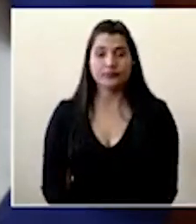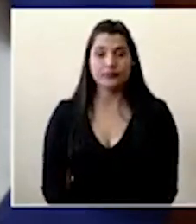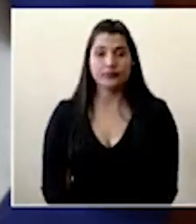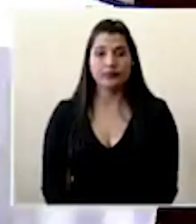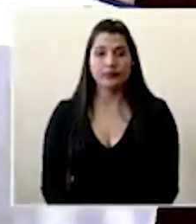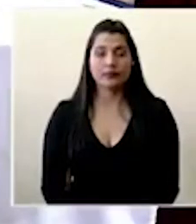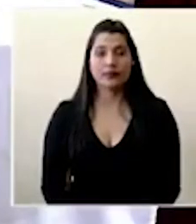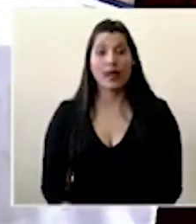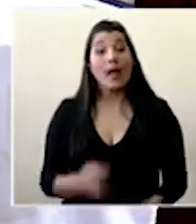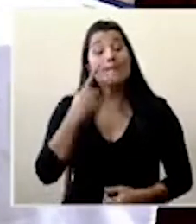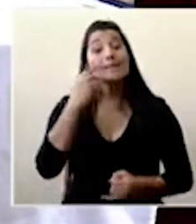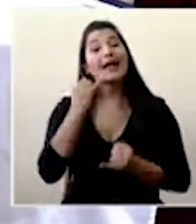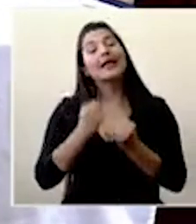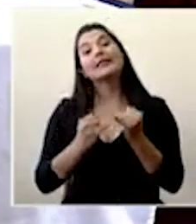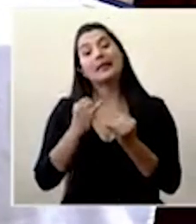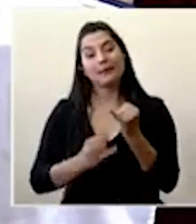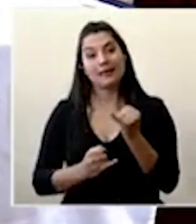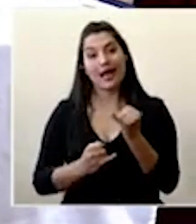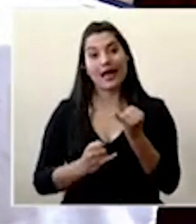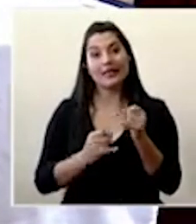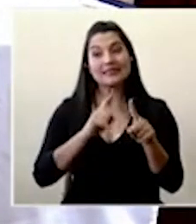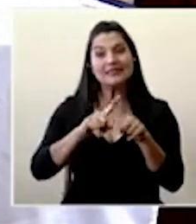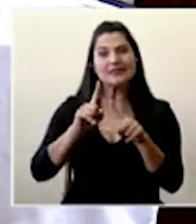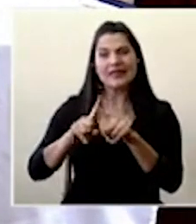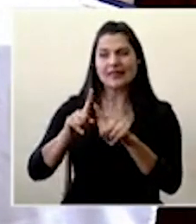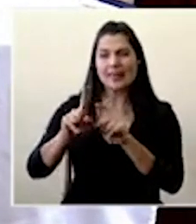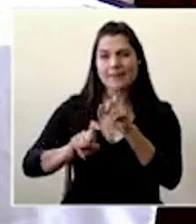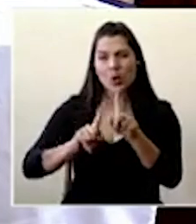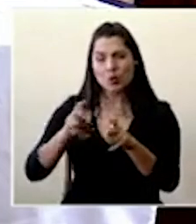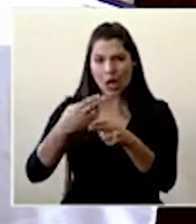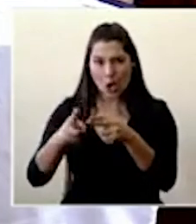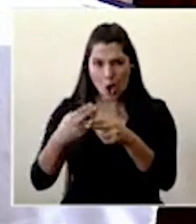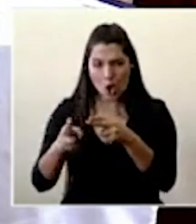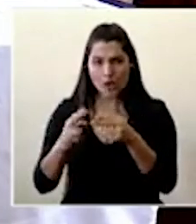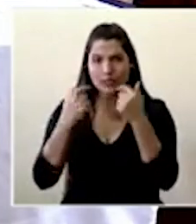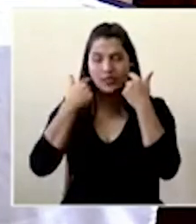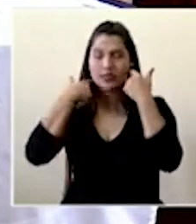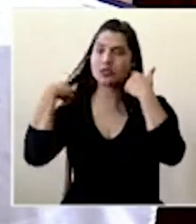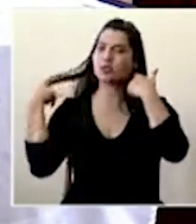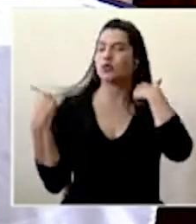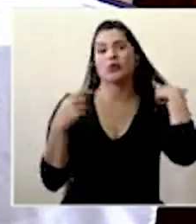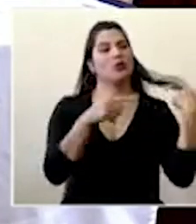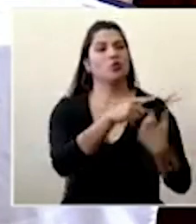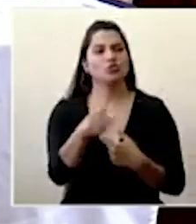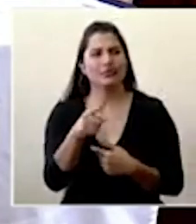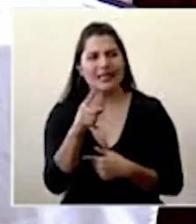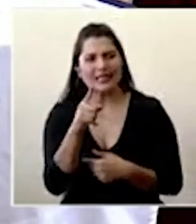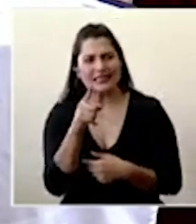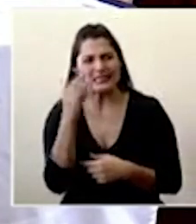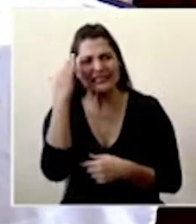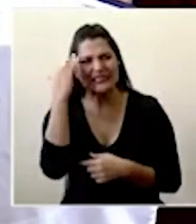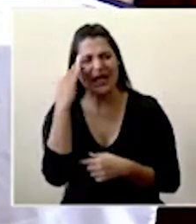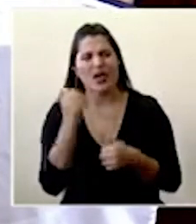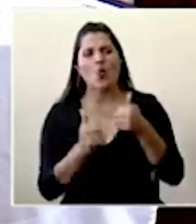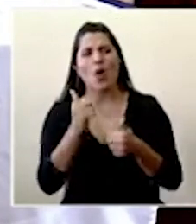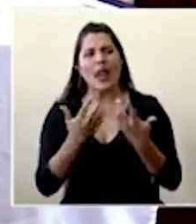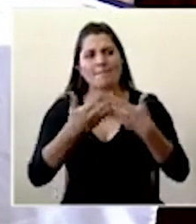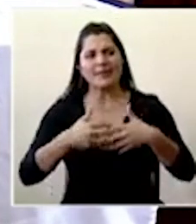vamos a ir finalizando con una serie de preguntas cortas identificaron a la empresa que transportaba turistas ayer a la basílica